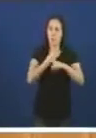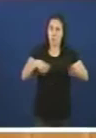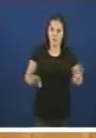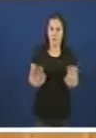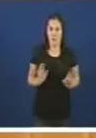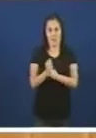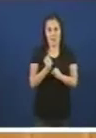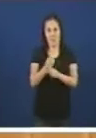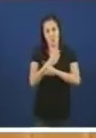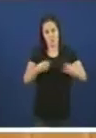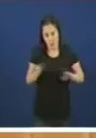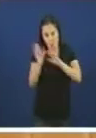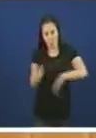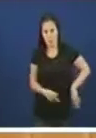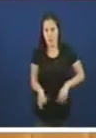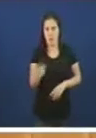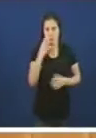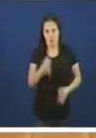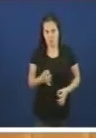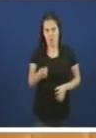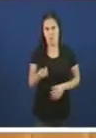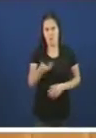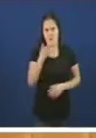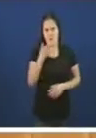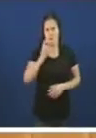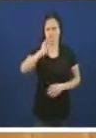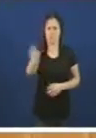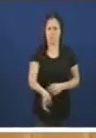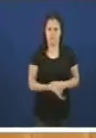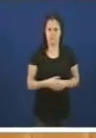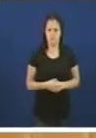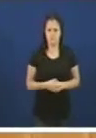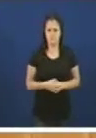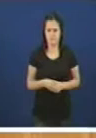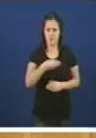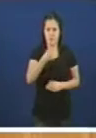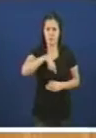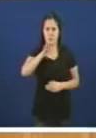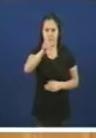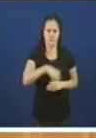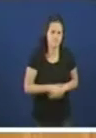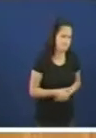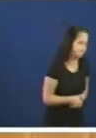será o último, e podíamos poñer máis exemplos, por desgracia para nós, para o noso país. A urxencia